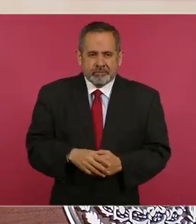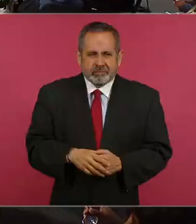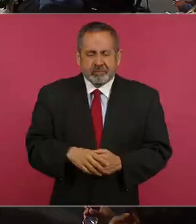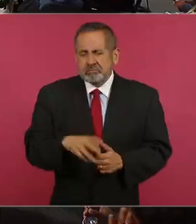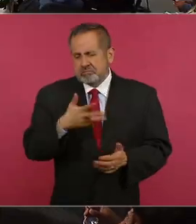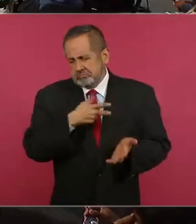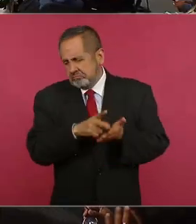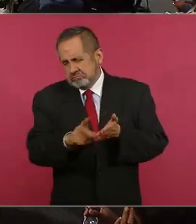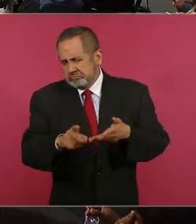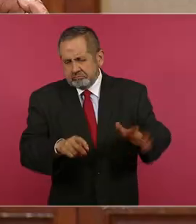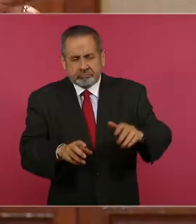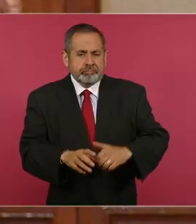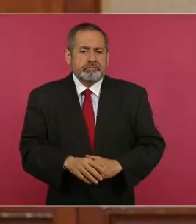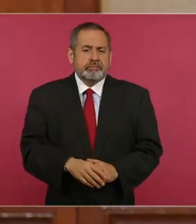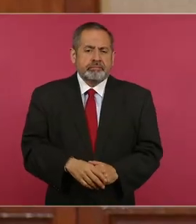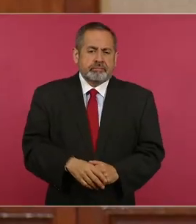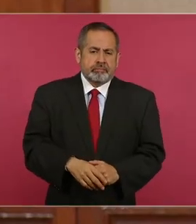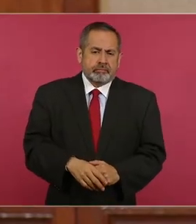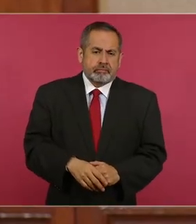derecho.